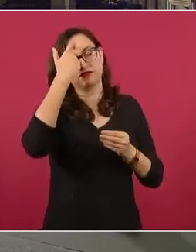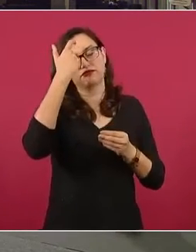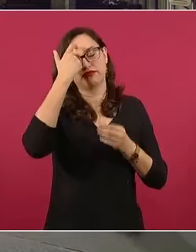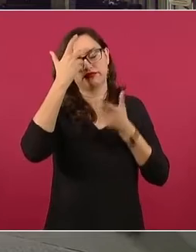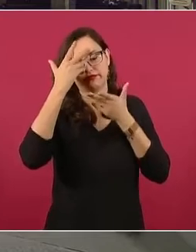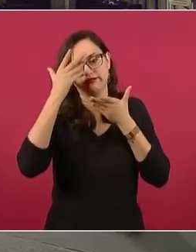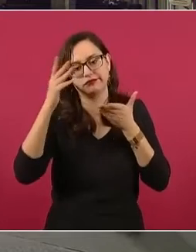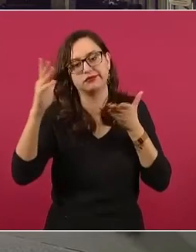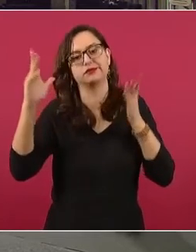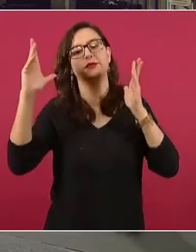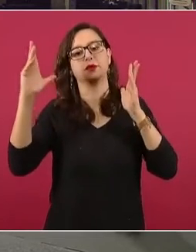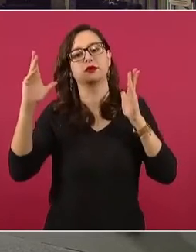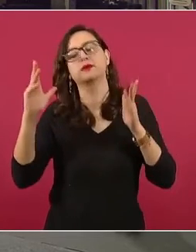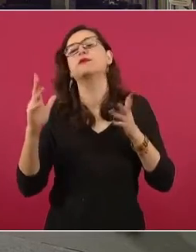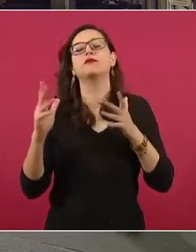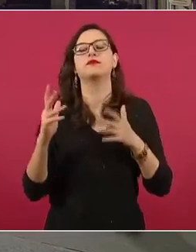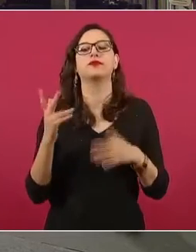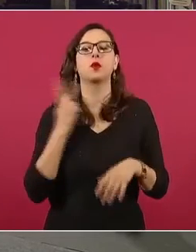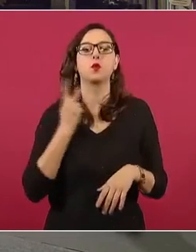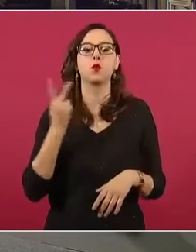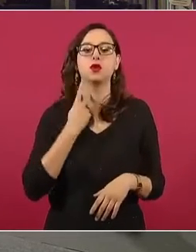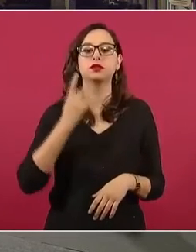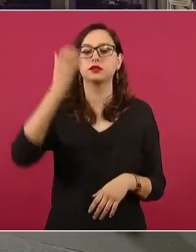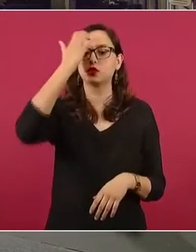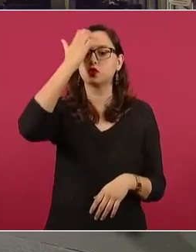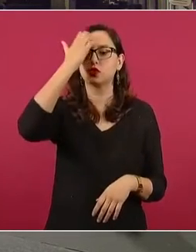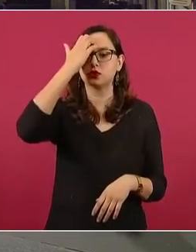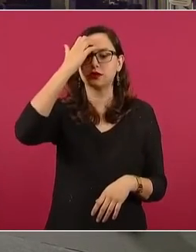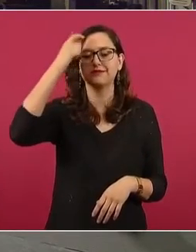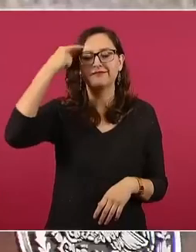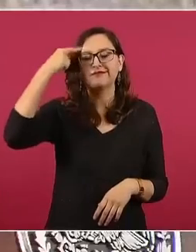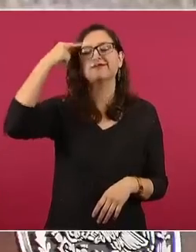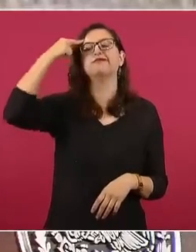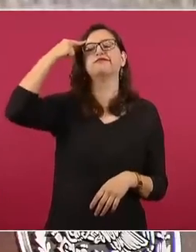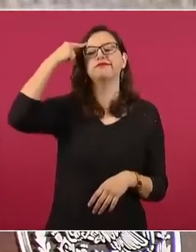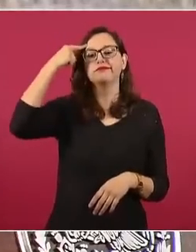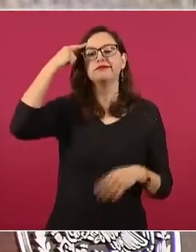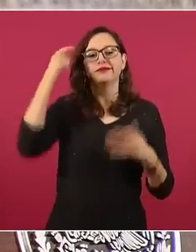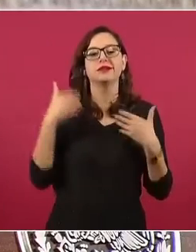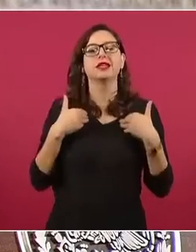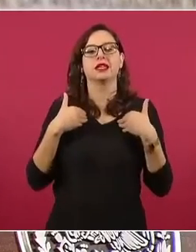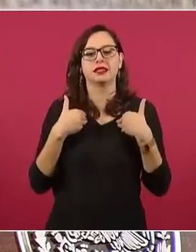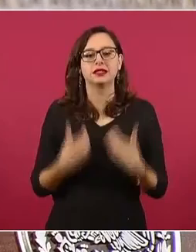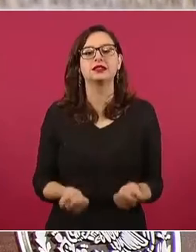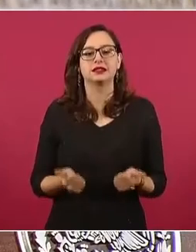la concientización, la formación.